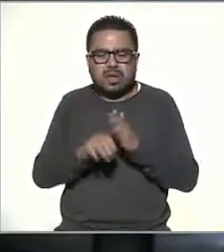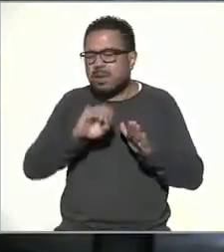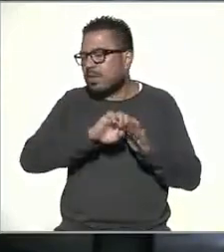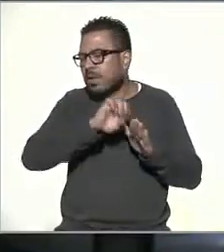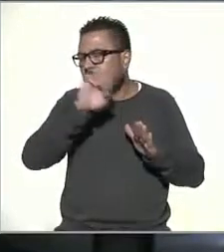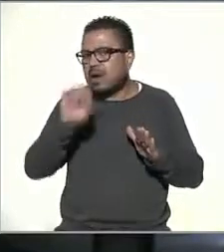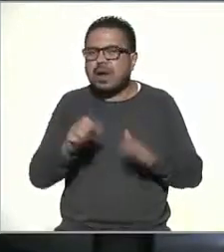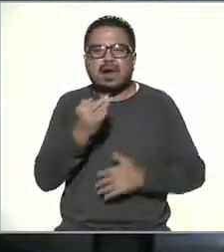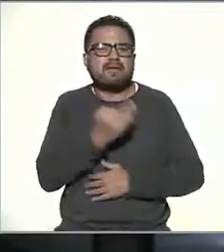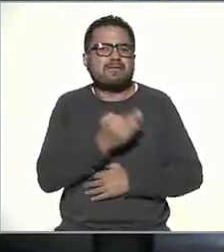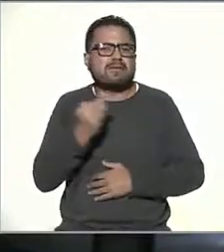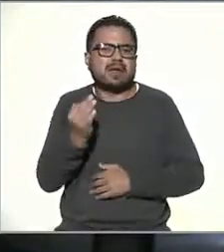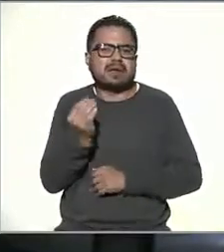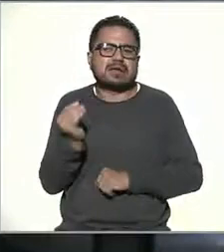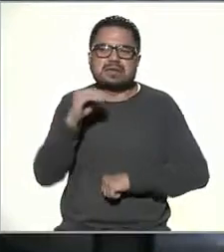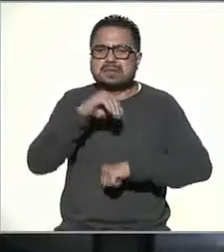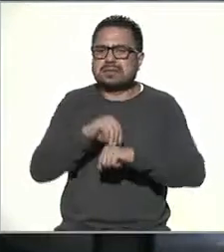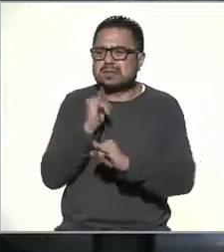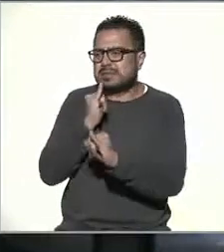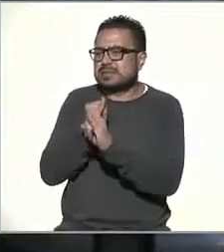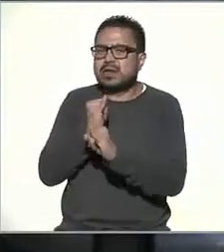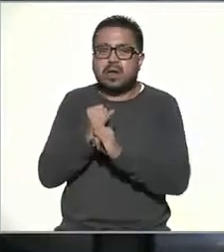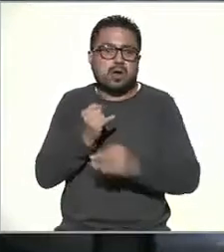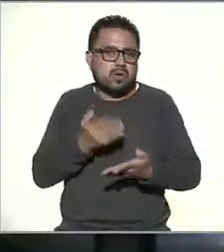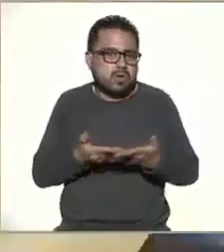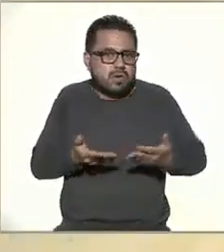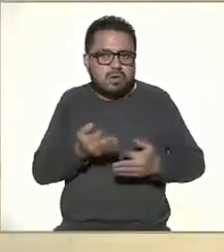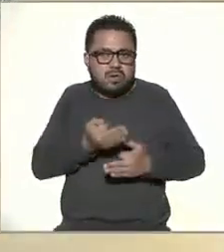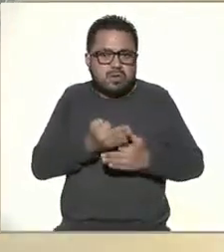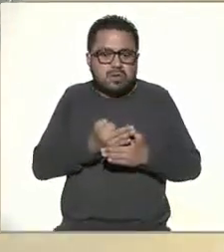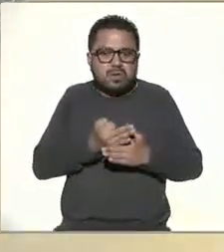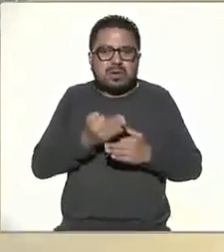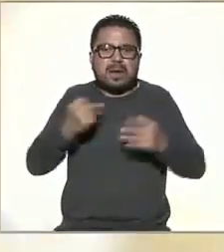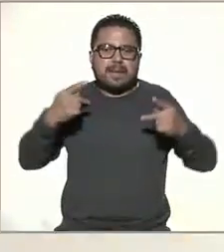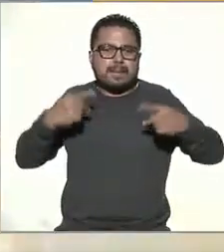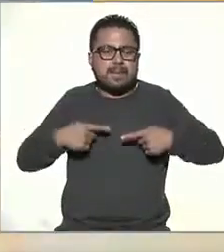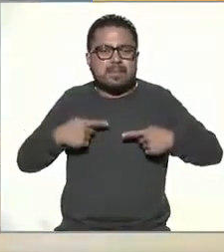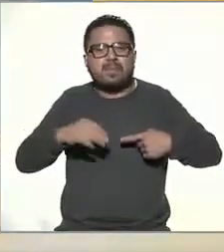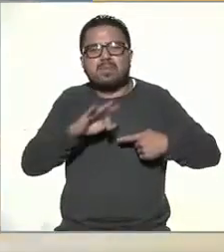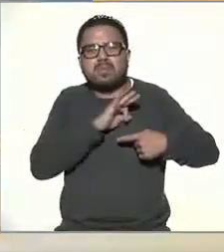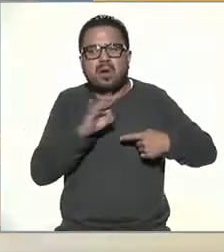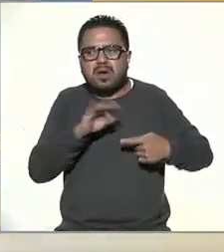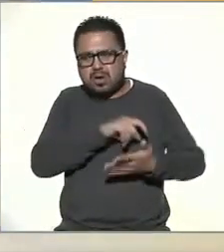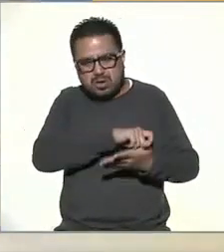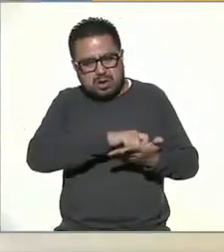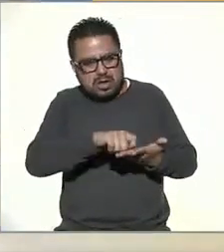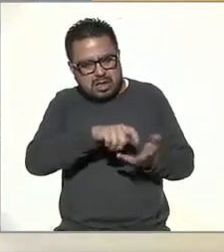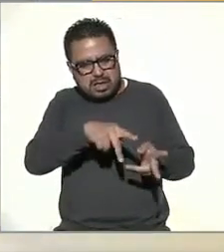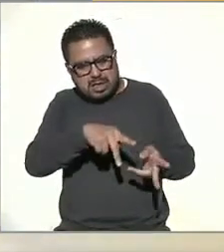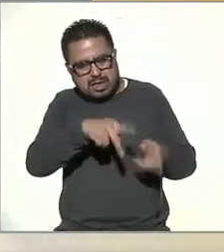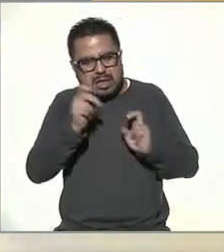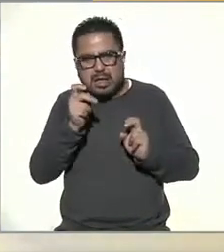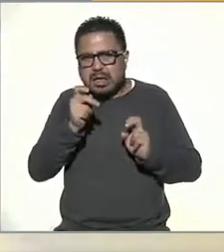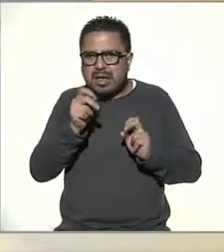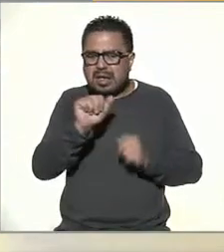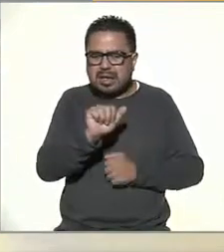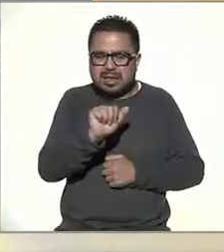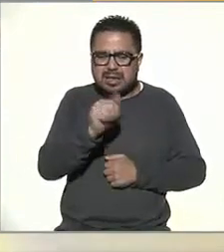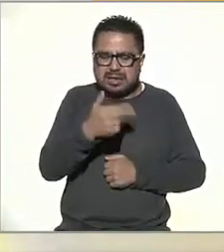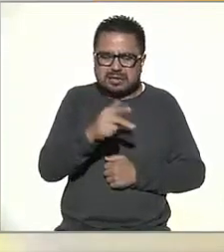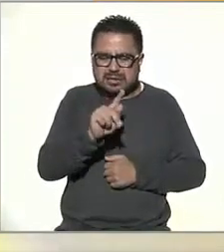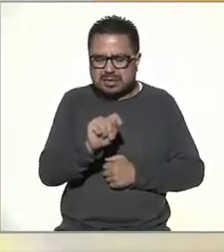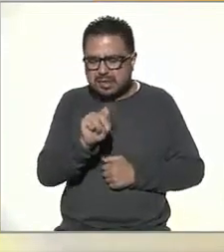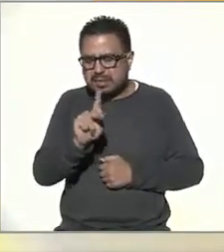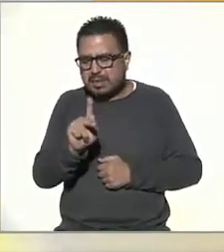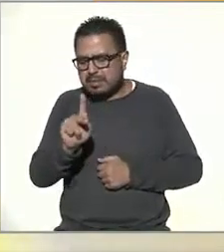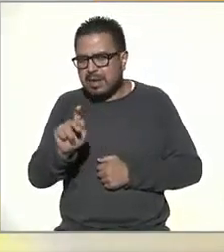la fecha de creación de la página ya que hoy en día los ciberdelincuentes pueden comprar este protocolo de seguridad de HTTPS y